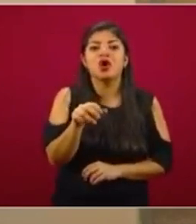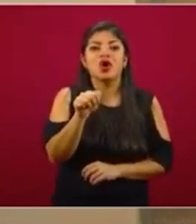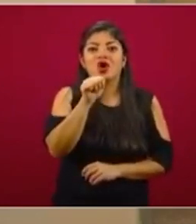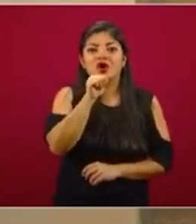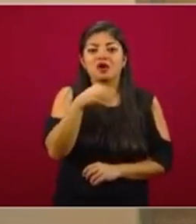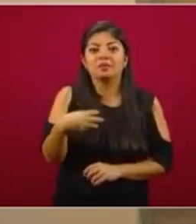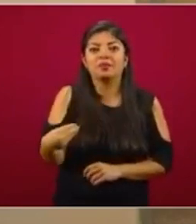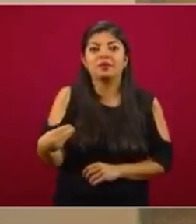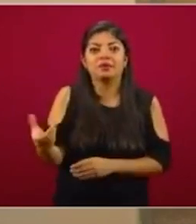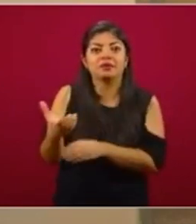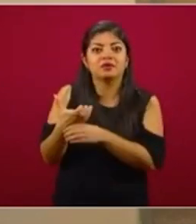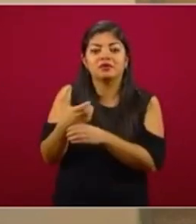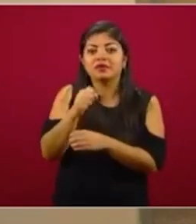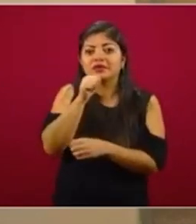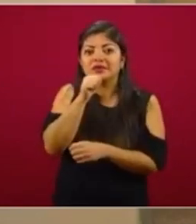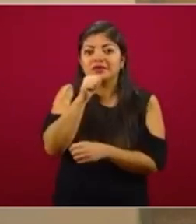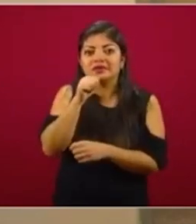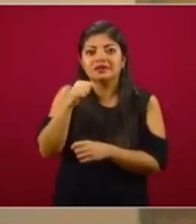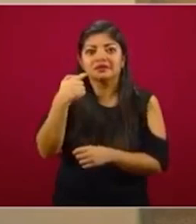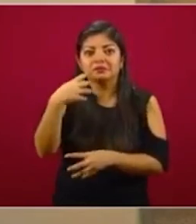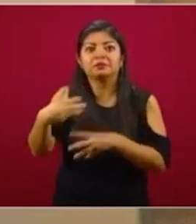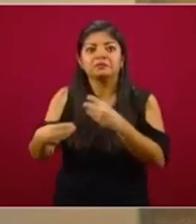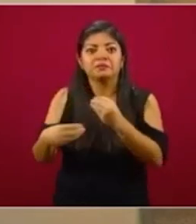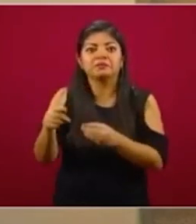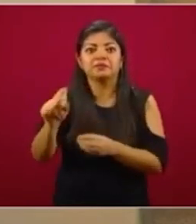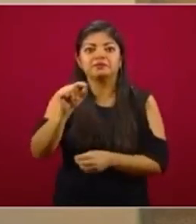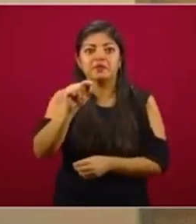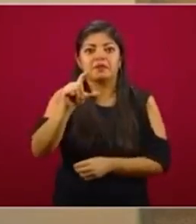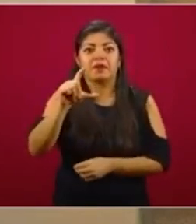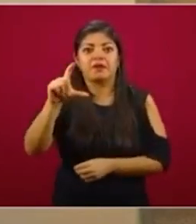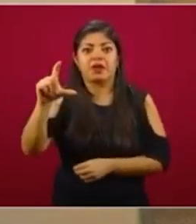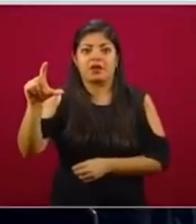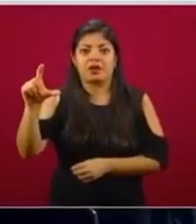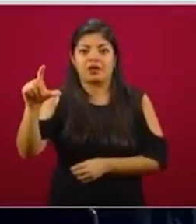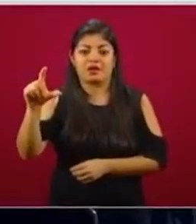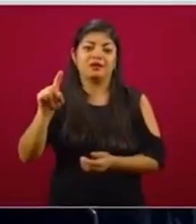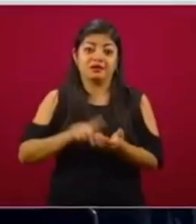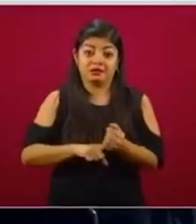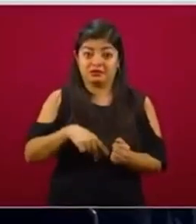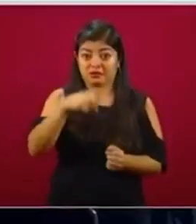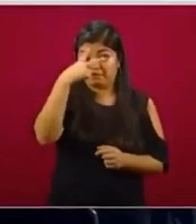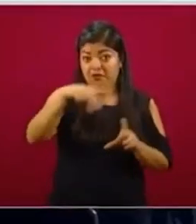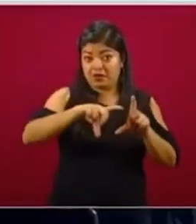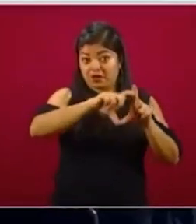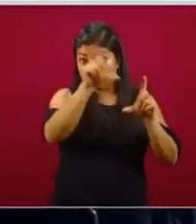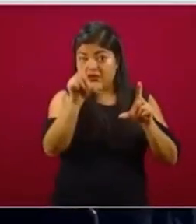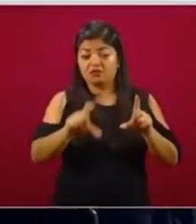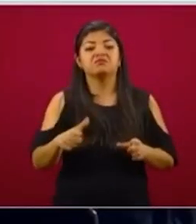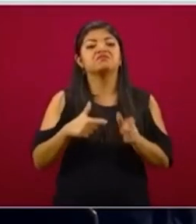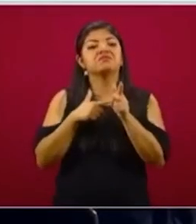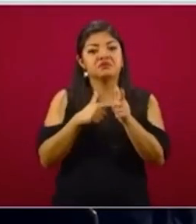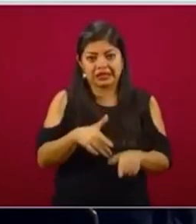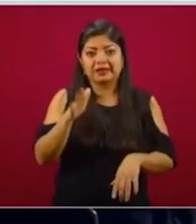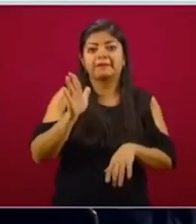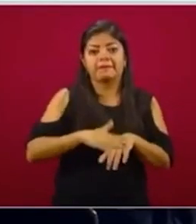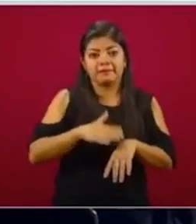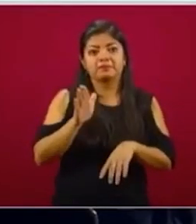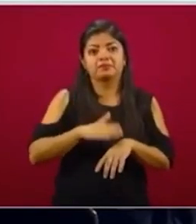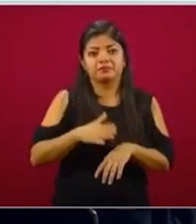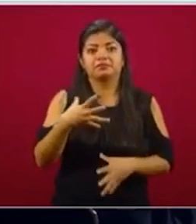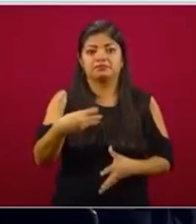los contagios, la suma sigue aumentando. Para el nivel nacional la suma sigue aumentando.